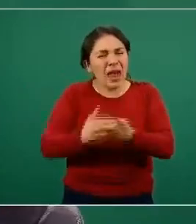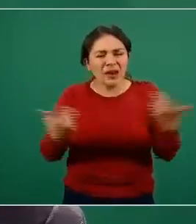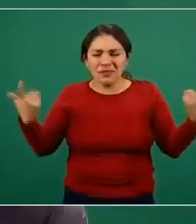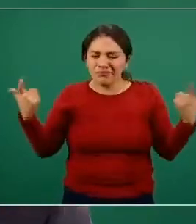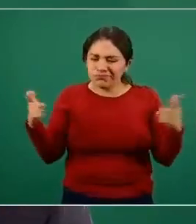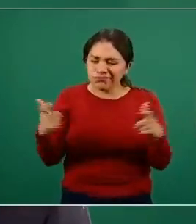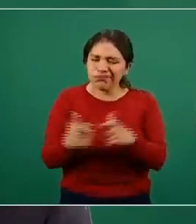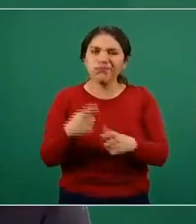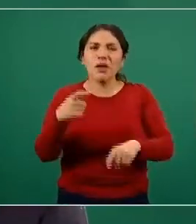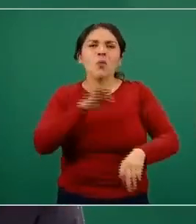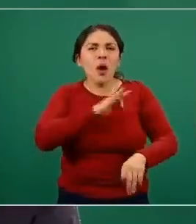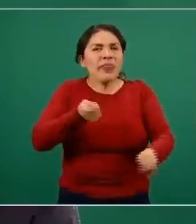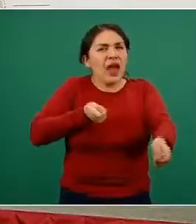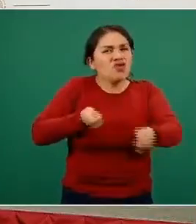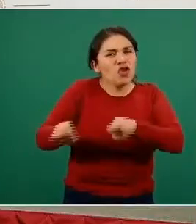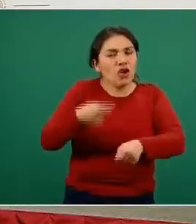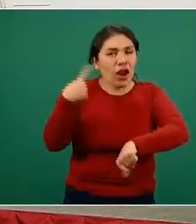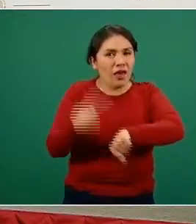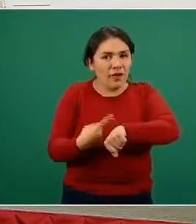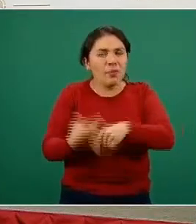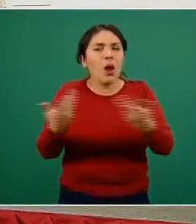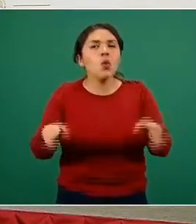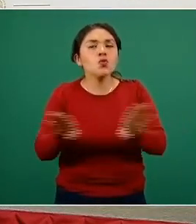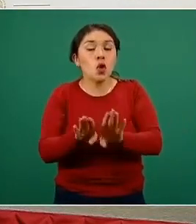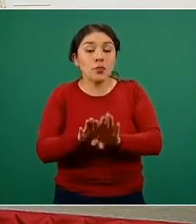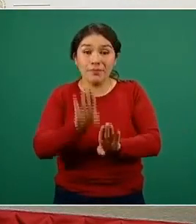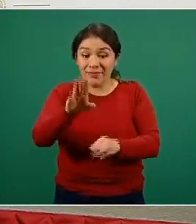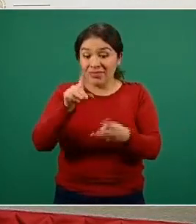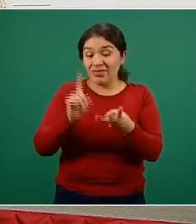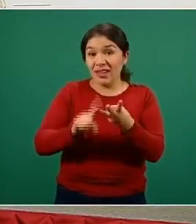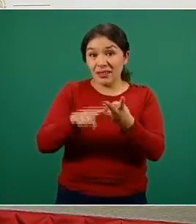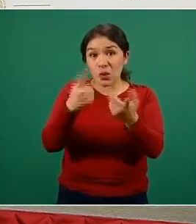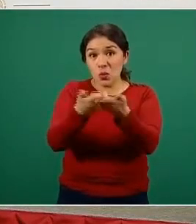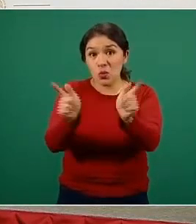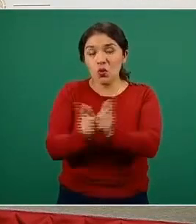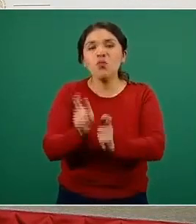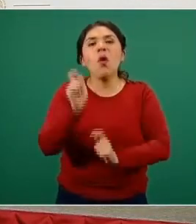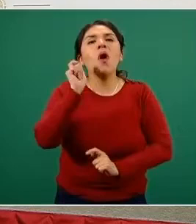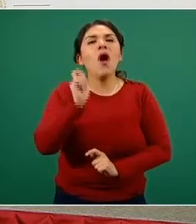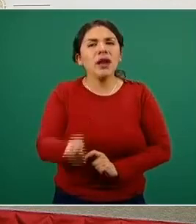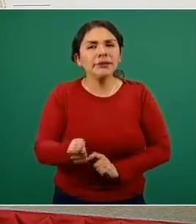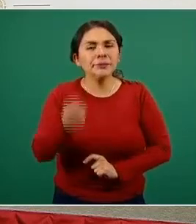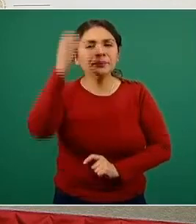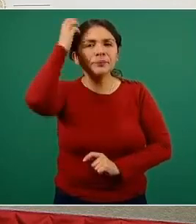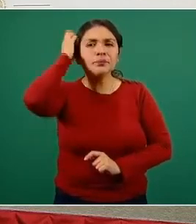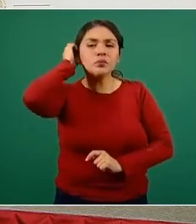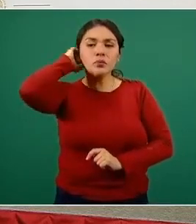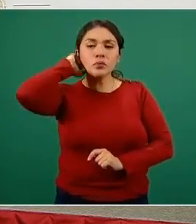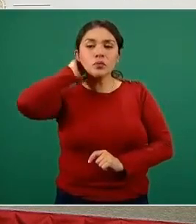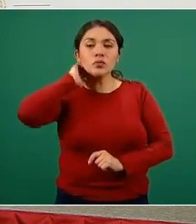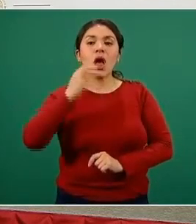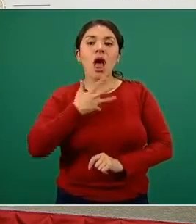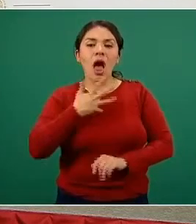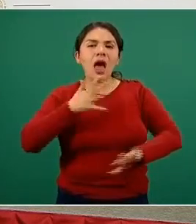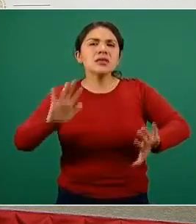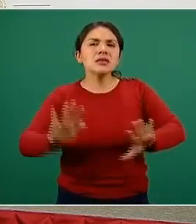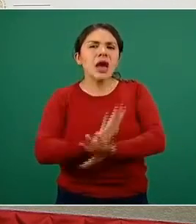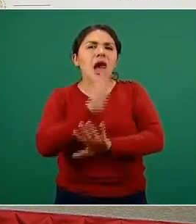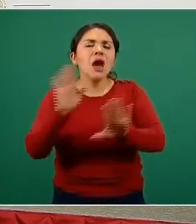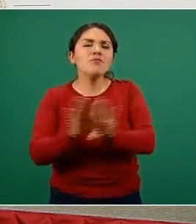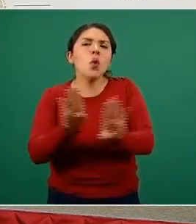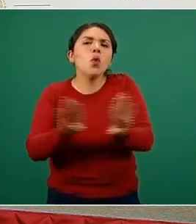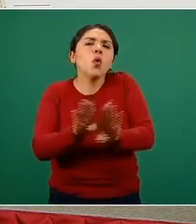mitigación, de control de la epidemia. Y ese tercer eje tiene cambios de acuerdo a la